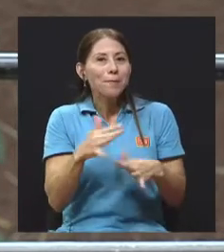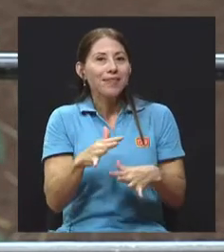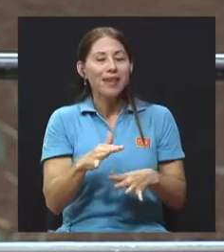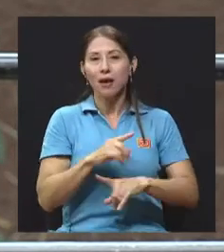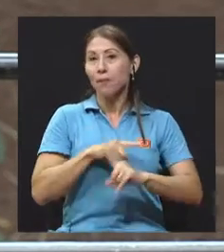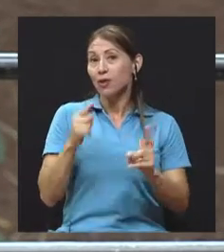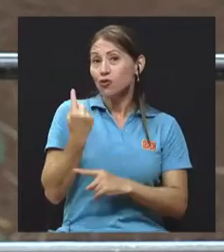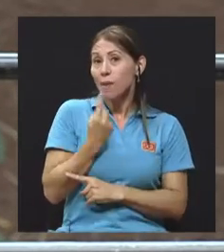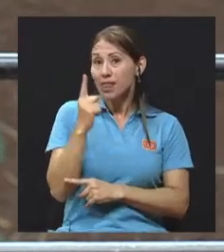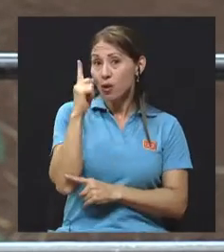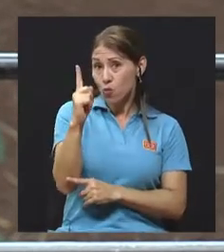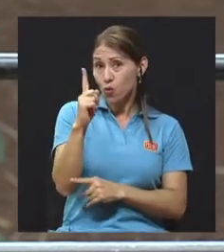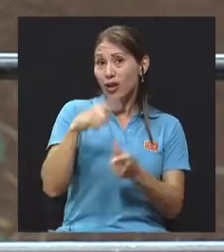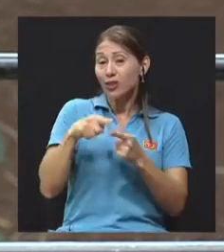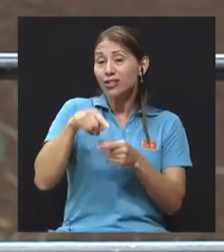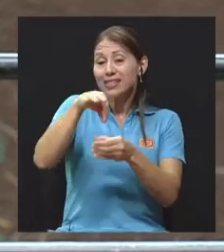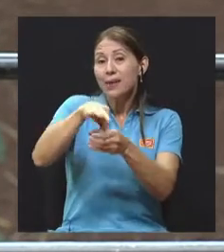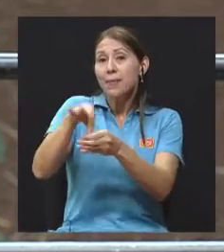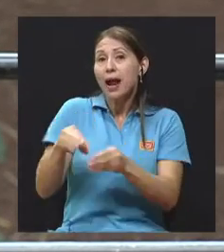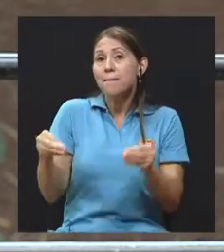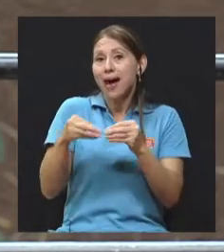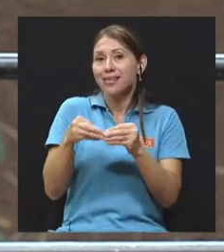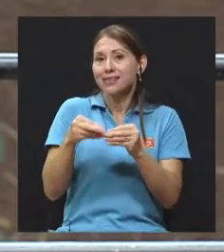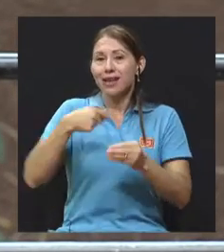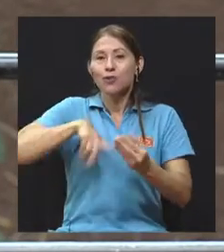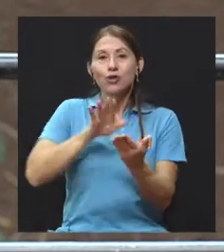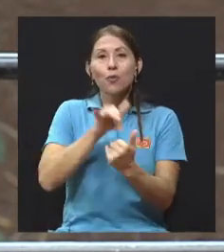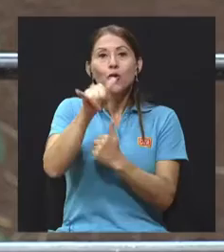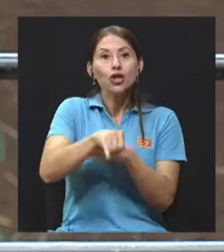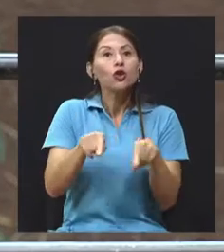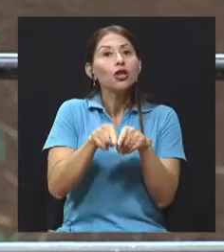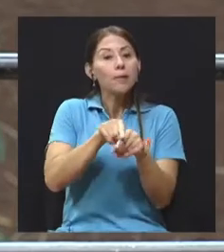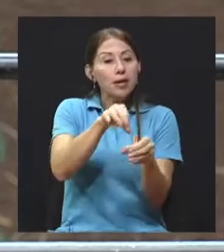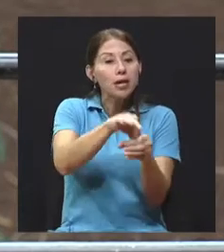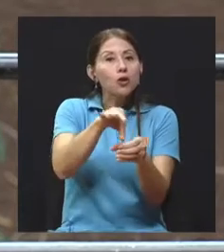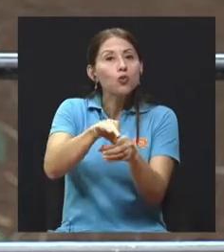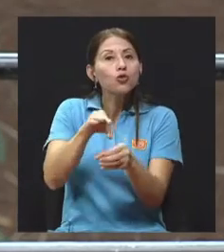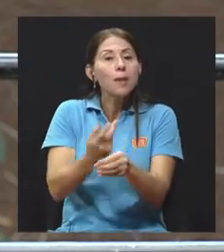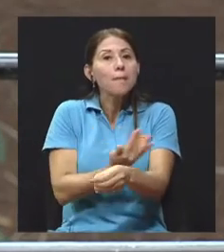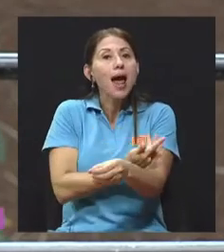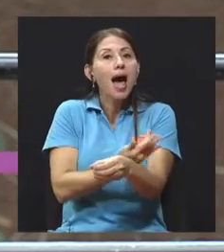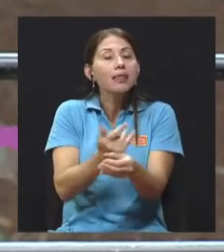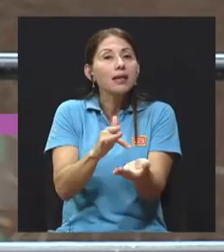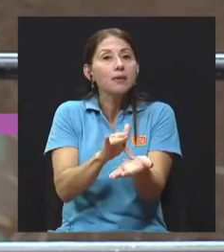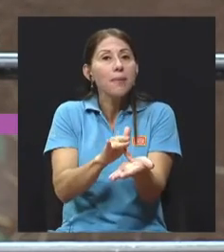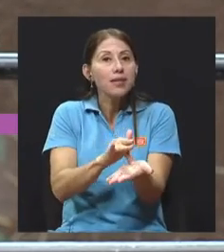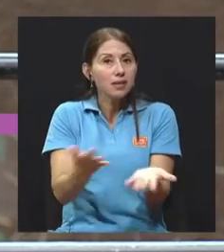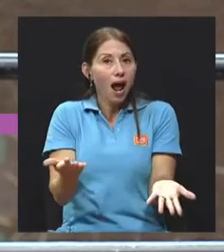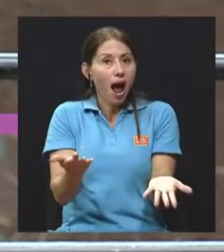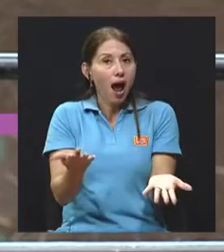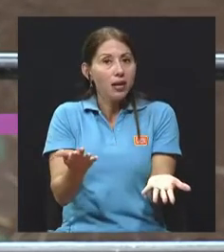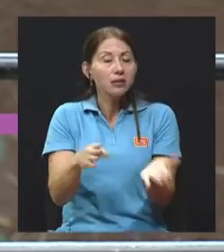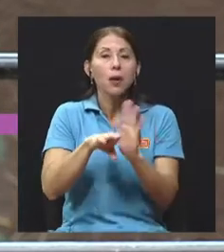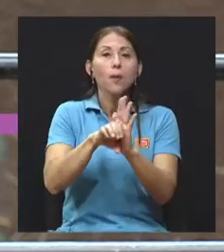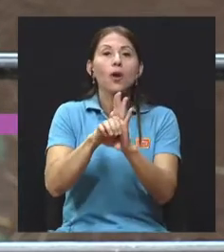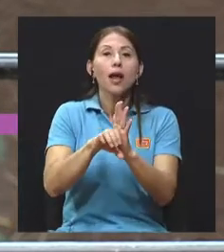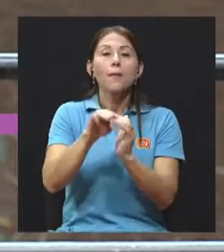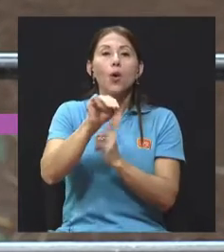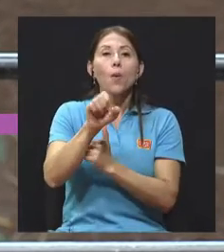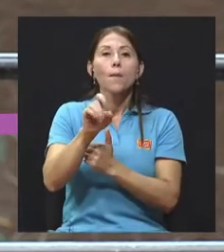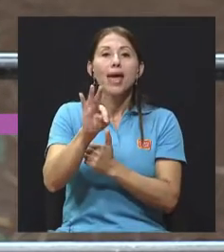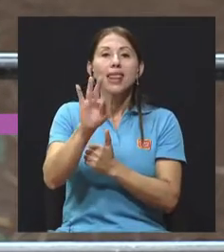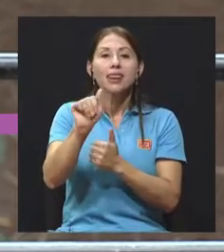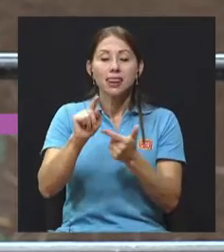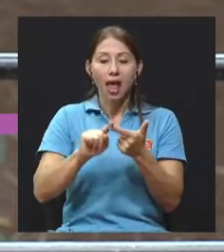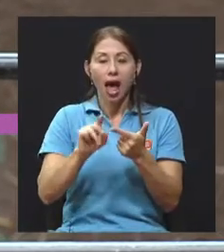sembrar más. De hecho, nuestro proyecto incluye plantas medicinales para que alguien se pueda hacer un té, entonces manzanilla y menta por ahí sembradas y que